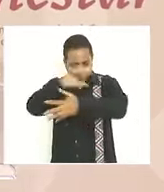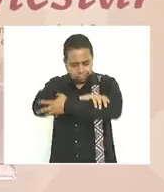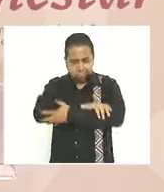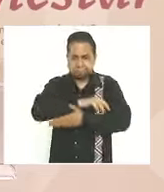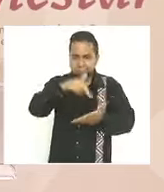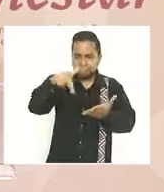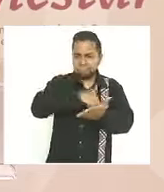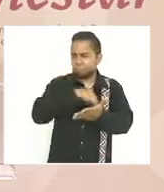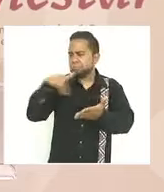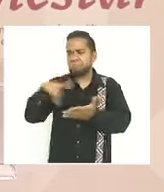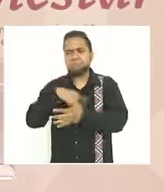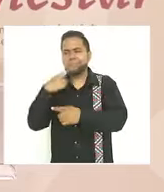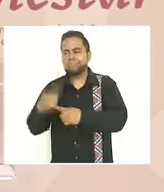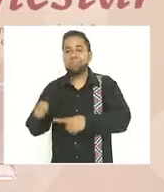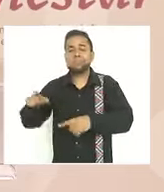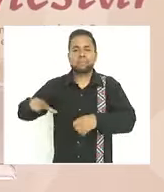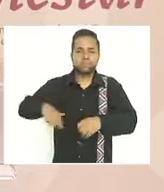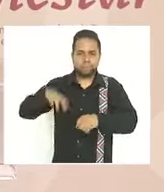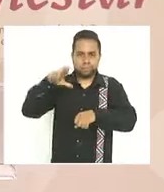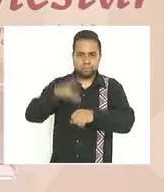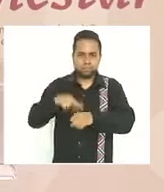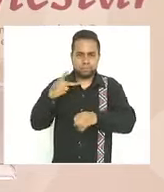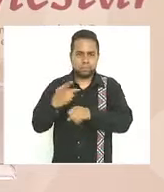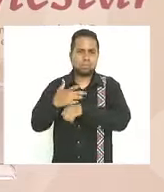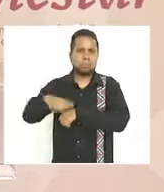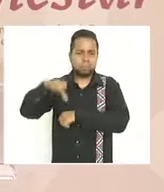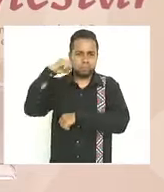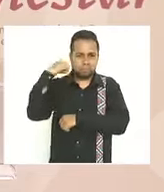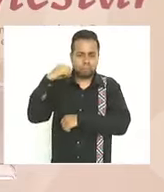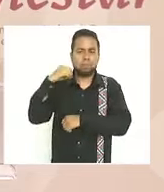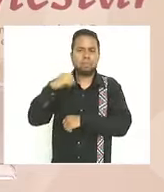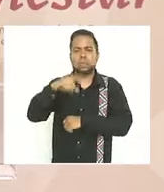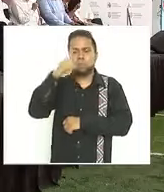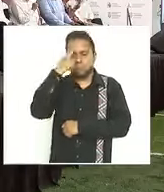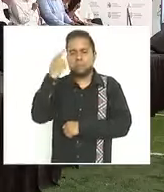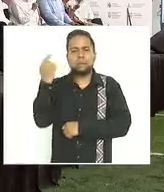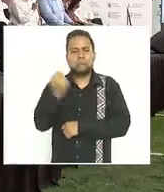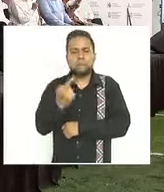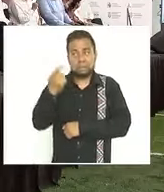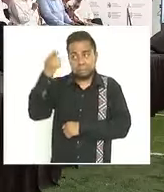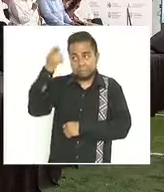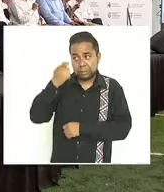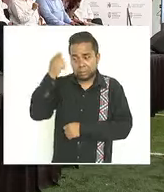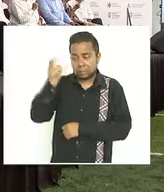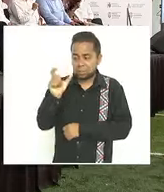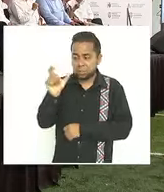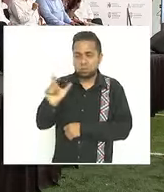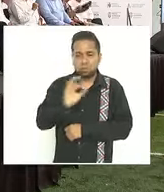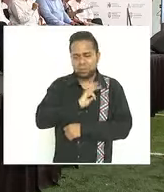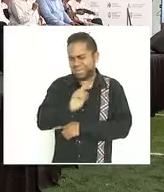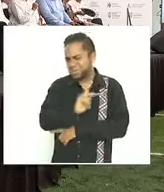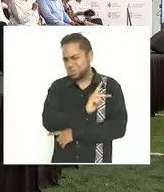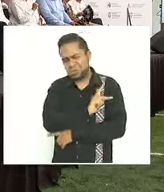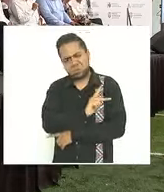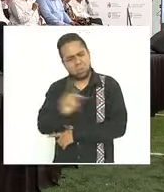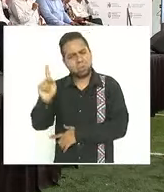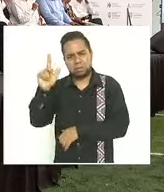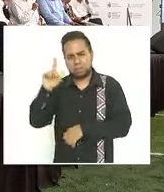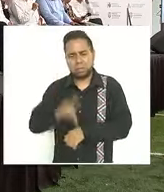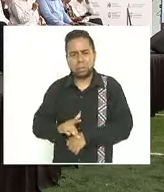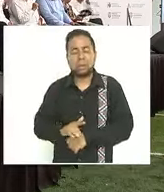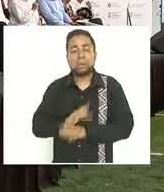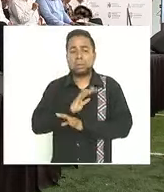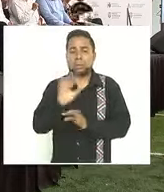firmar el gobernador del estado de Oaxaca para que esta pensión se hiciera universal hemos